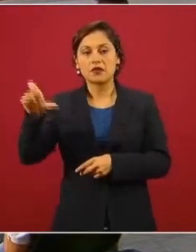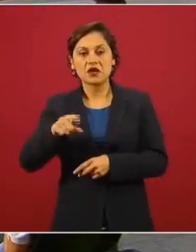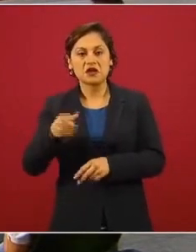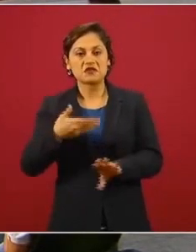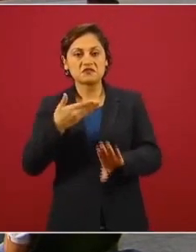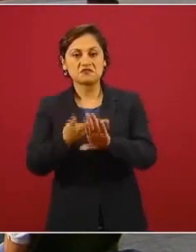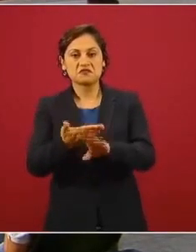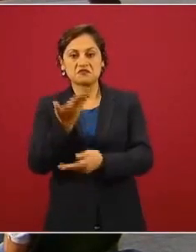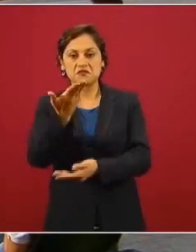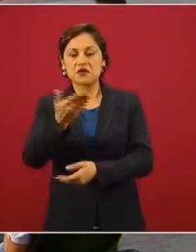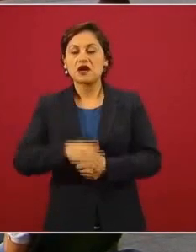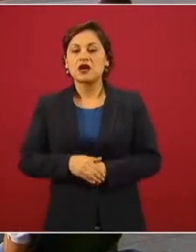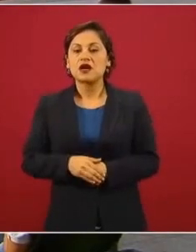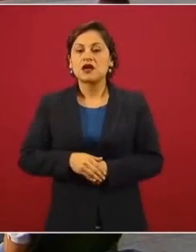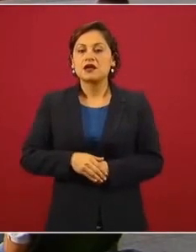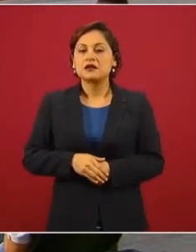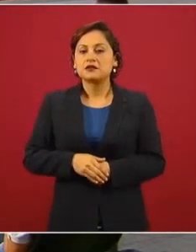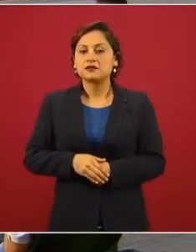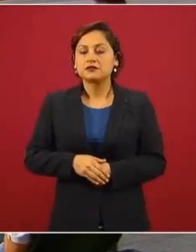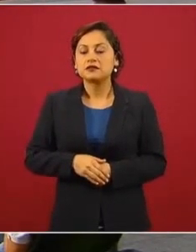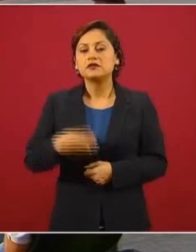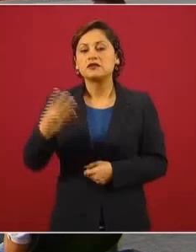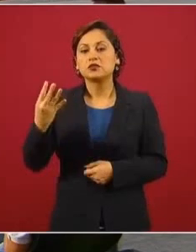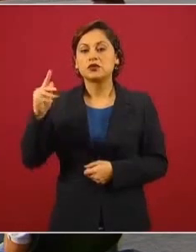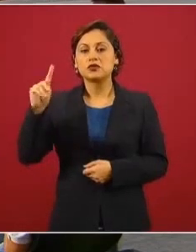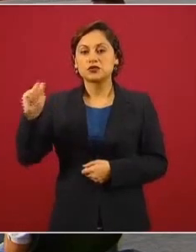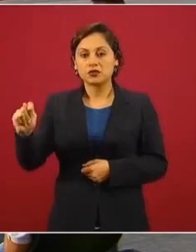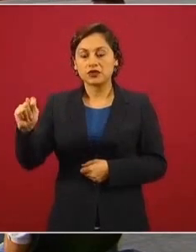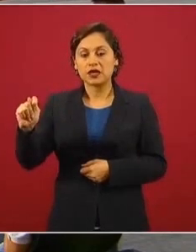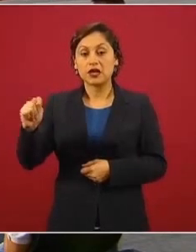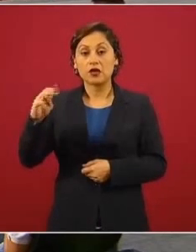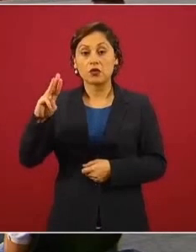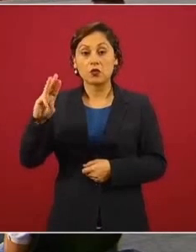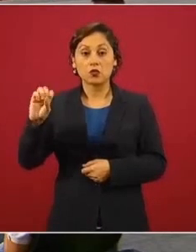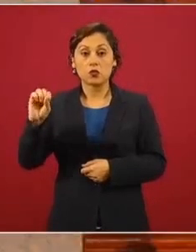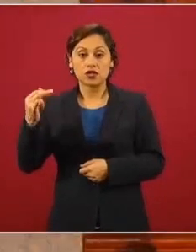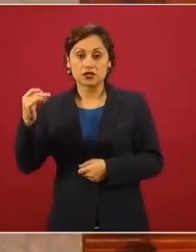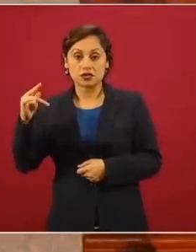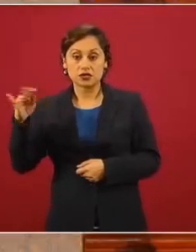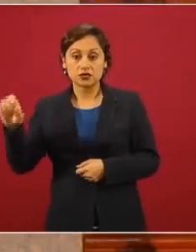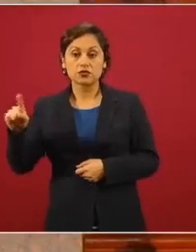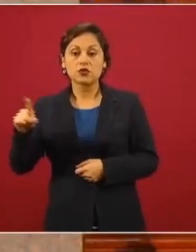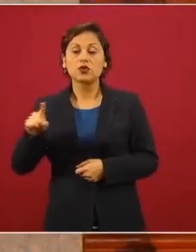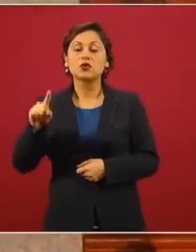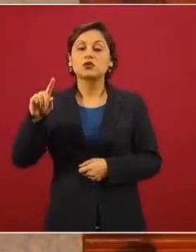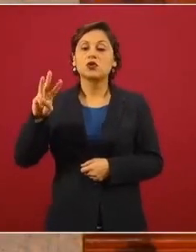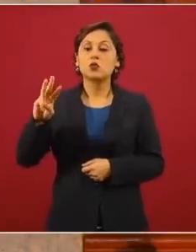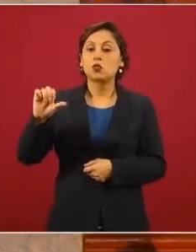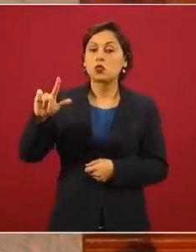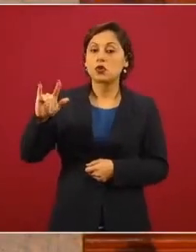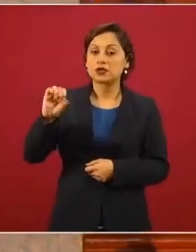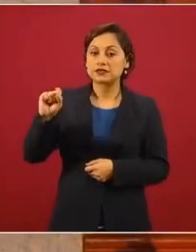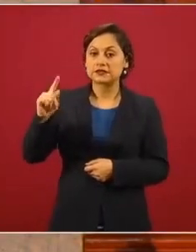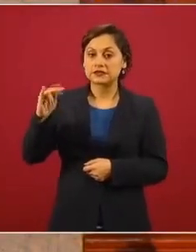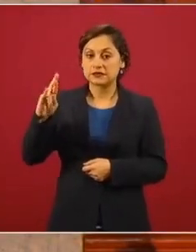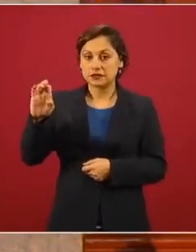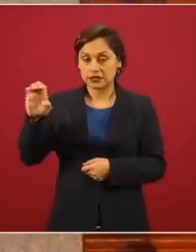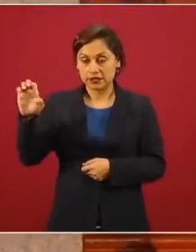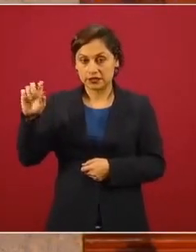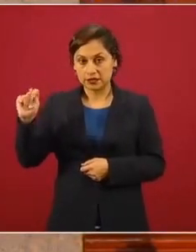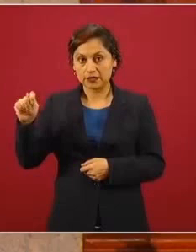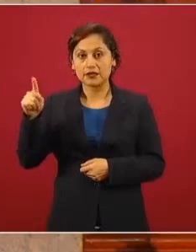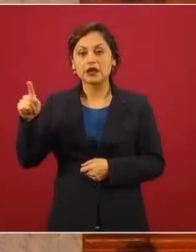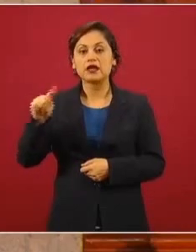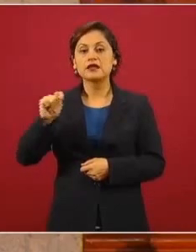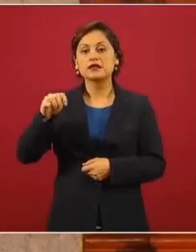área internacional, cabildeos anti 4T en Washington, fondos de inversión en Wall Street, corporativos vinculados al T